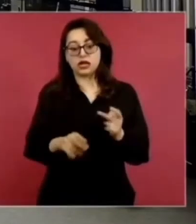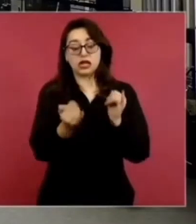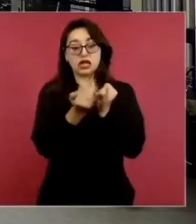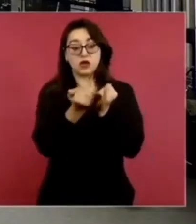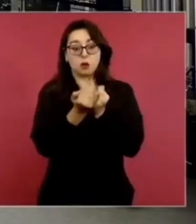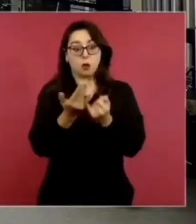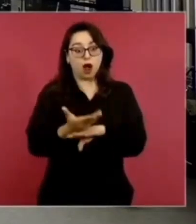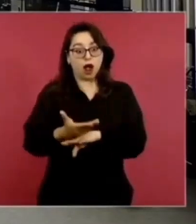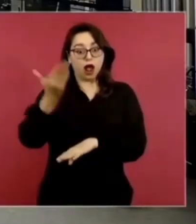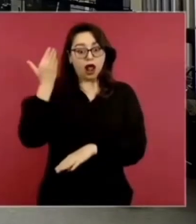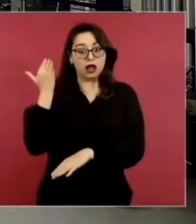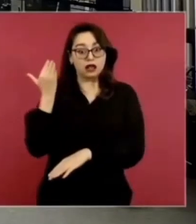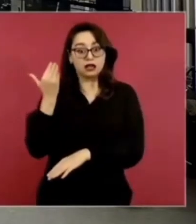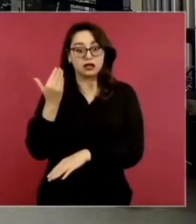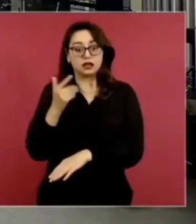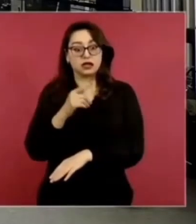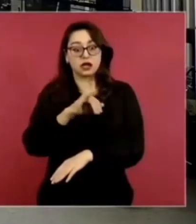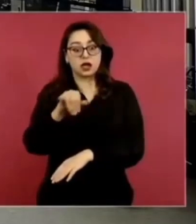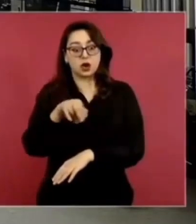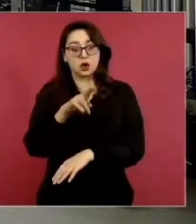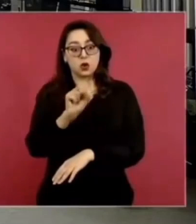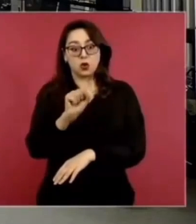Hay niveles,